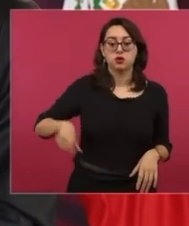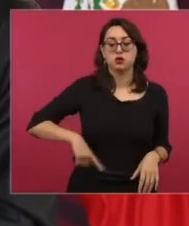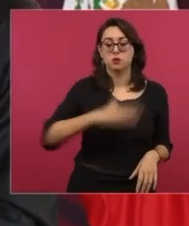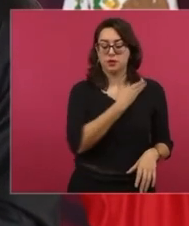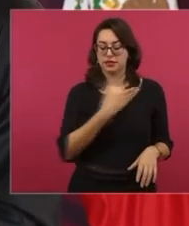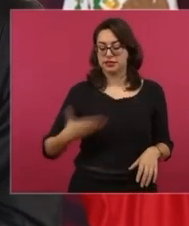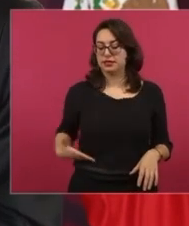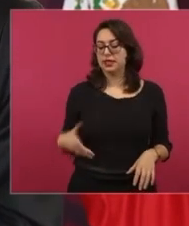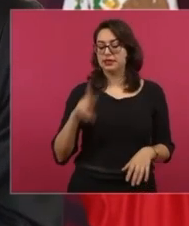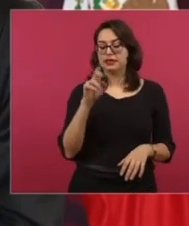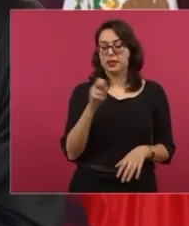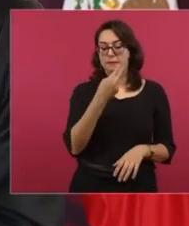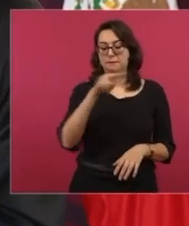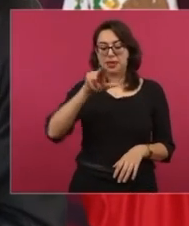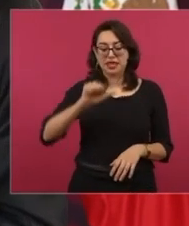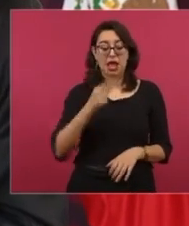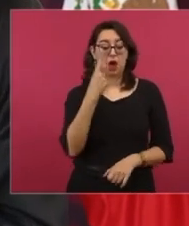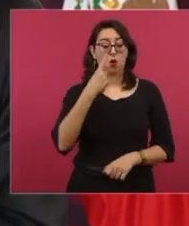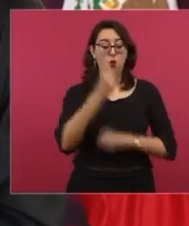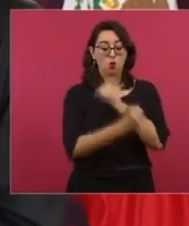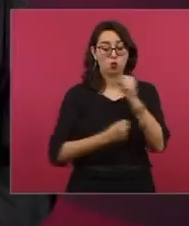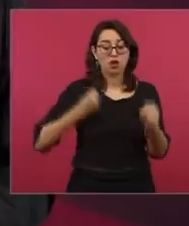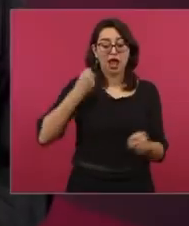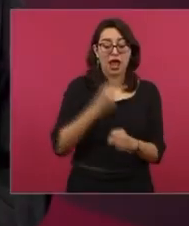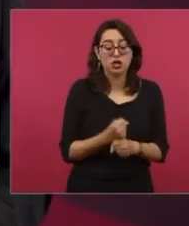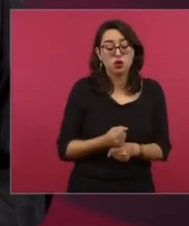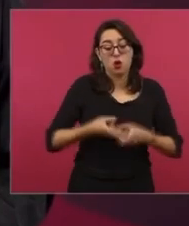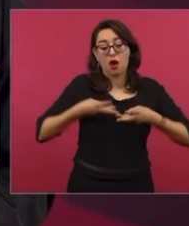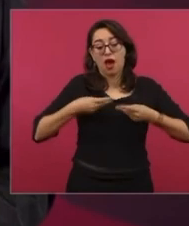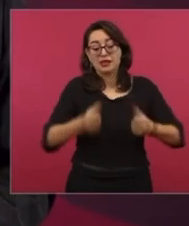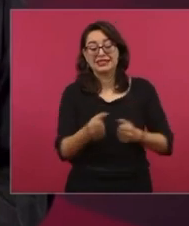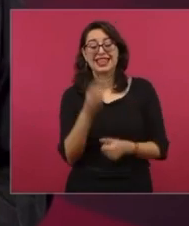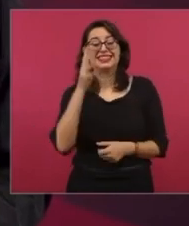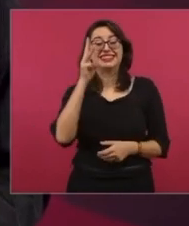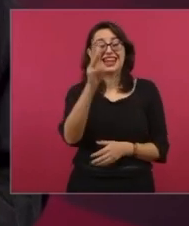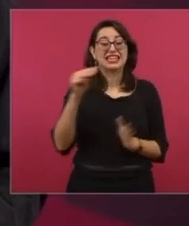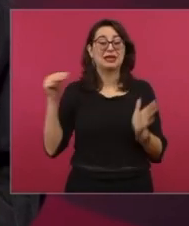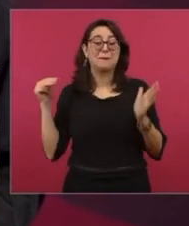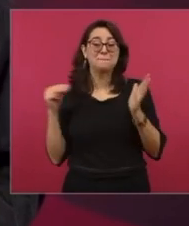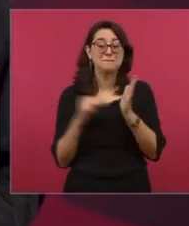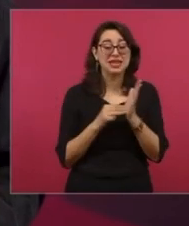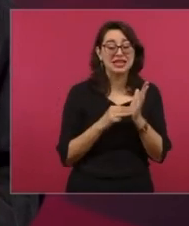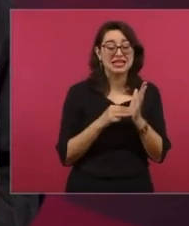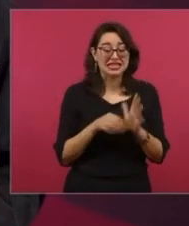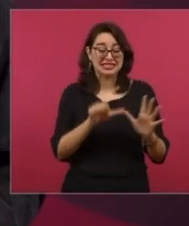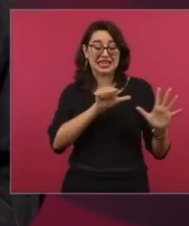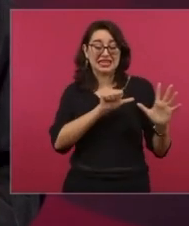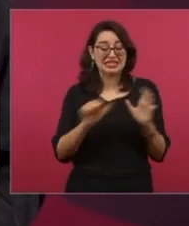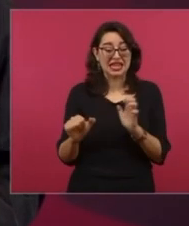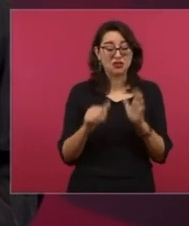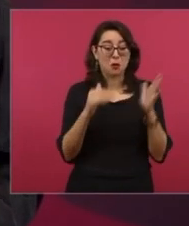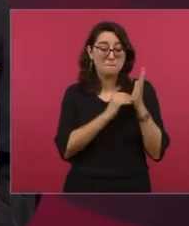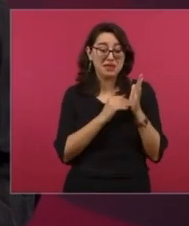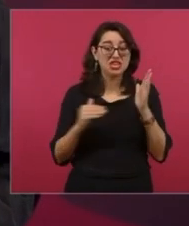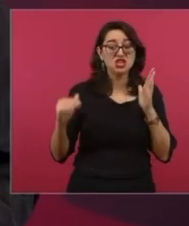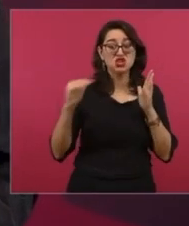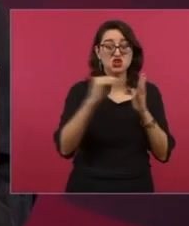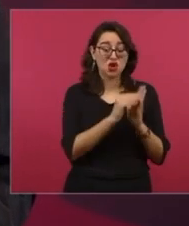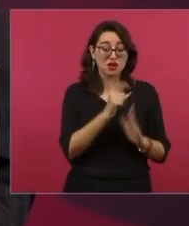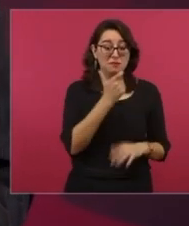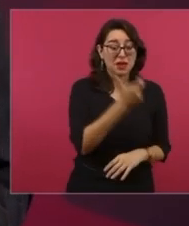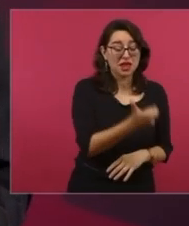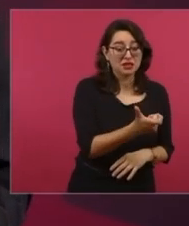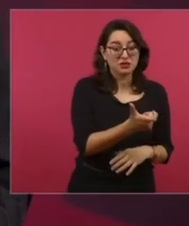tres mil 600 millones de pesos la presidencia y el año pasado ejercimos 500